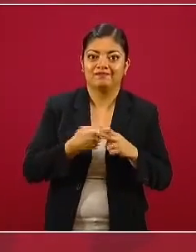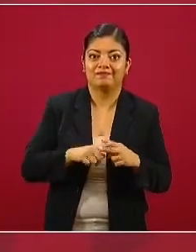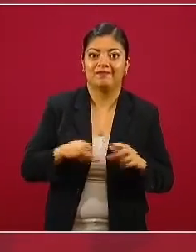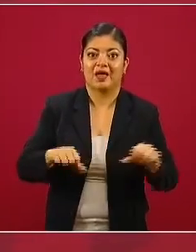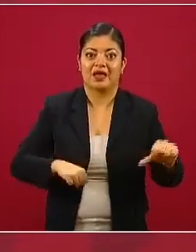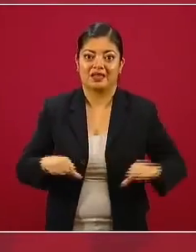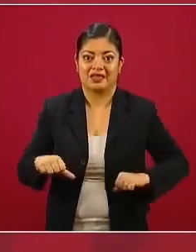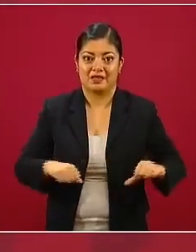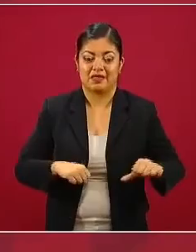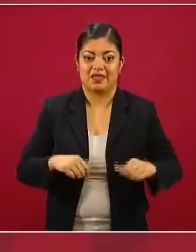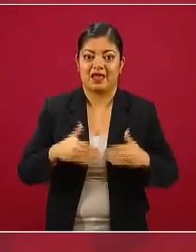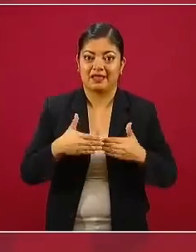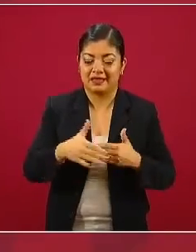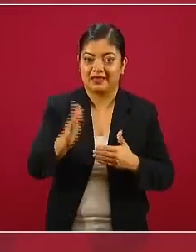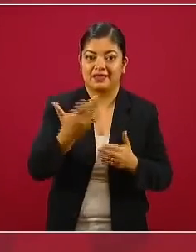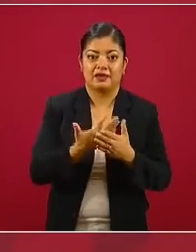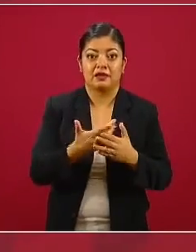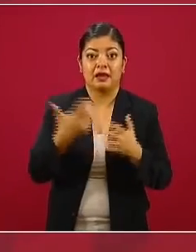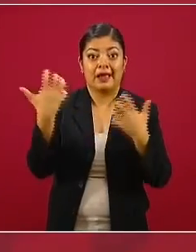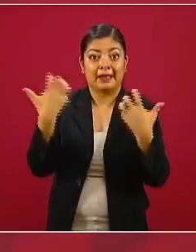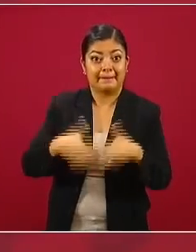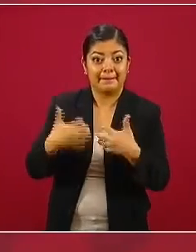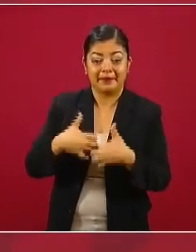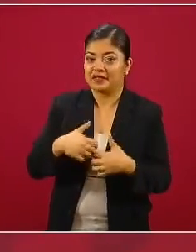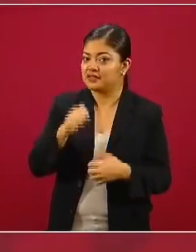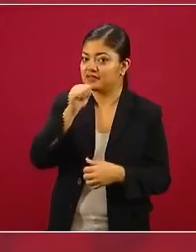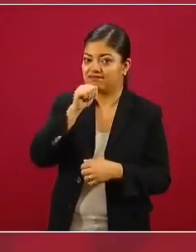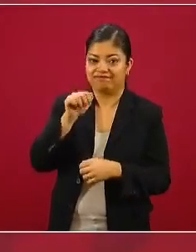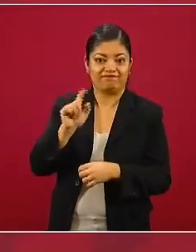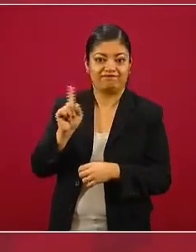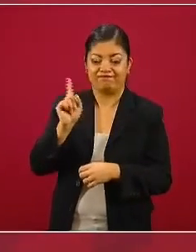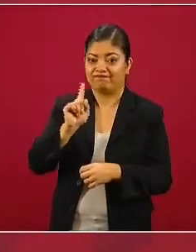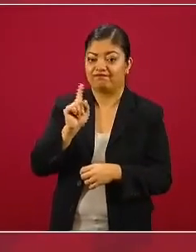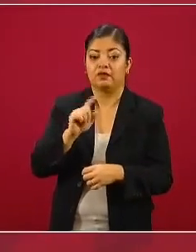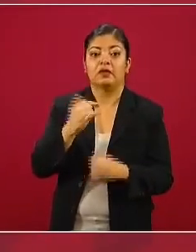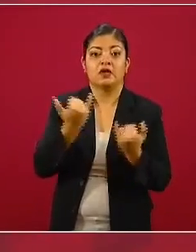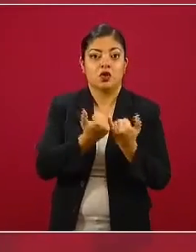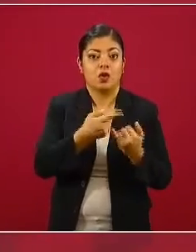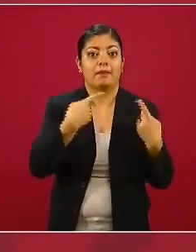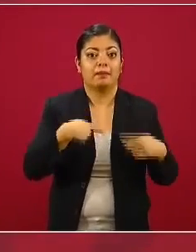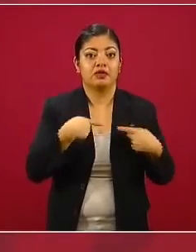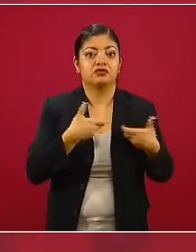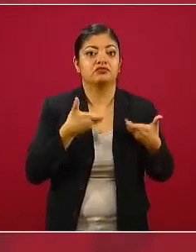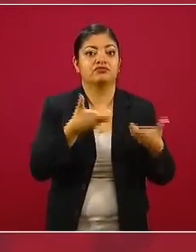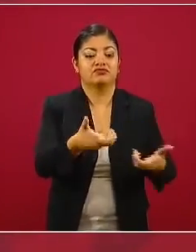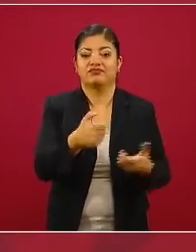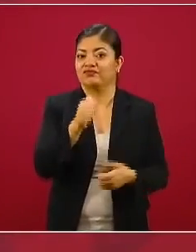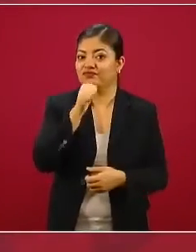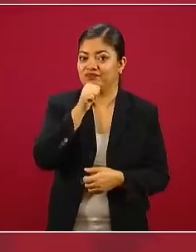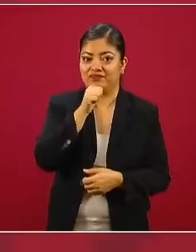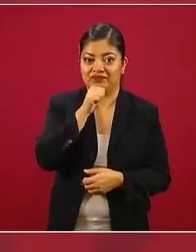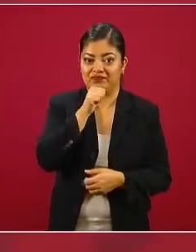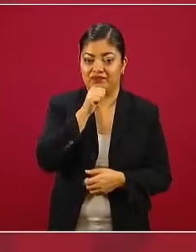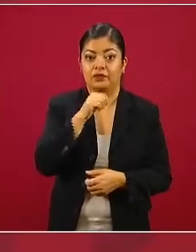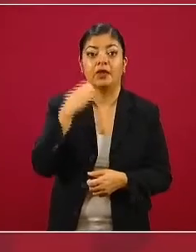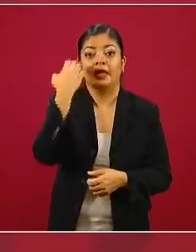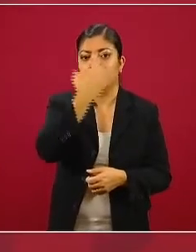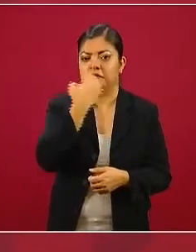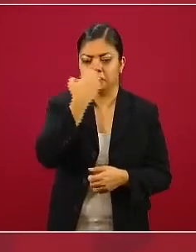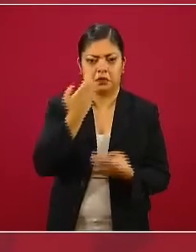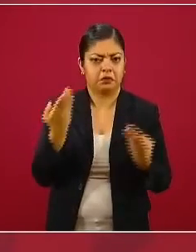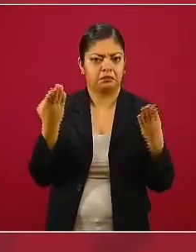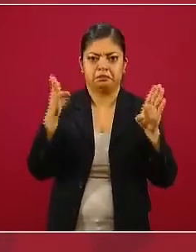ni por parte de empresas ni por parte de la ciudadanía en los espacios públicos. Los recintos escolares